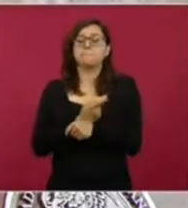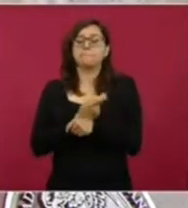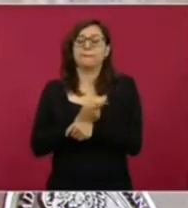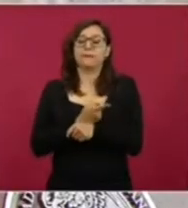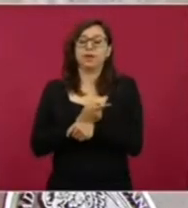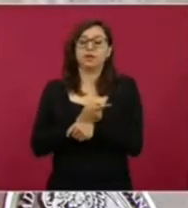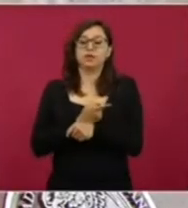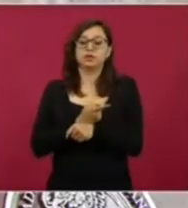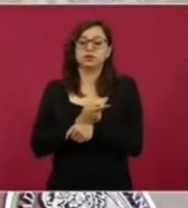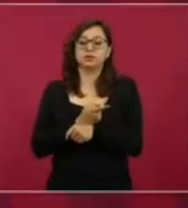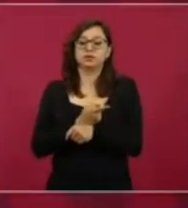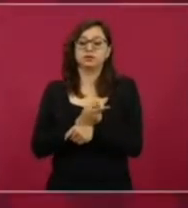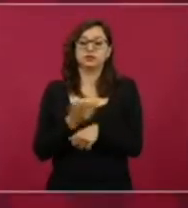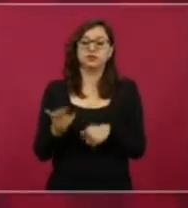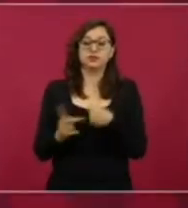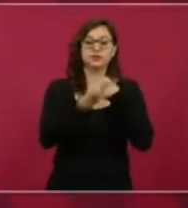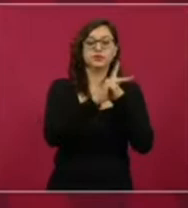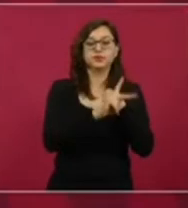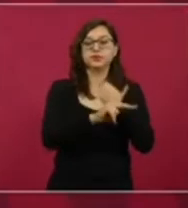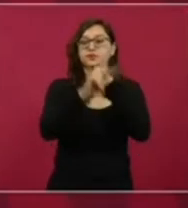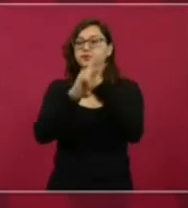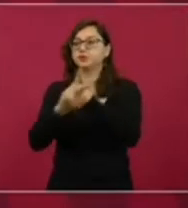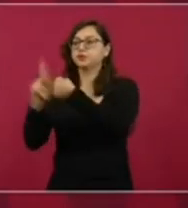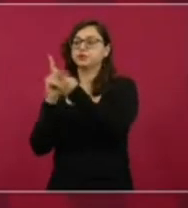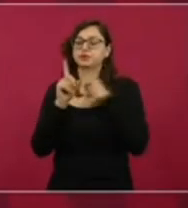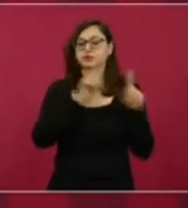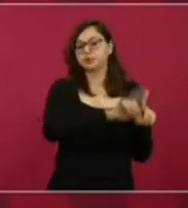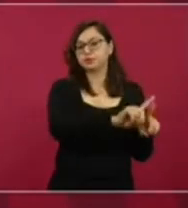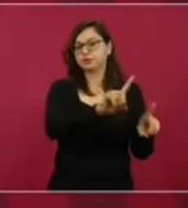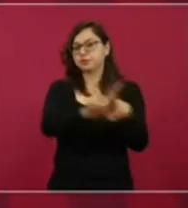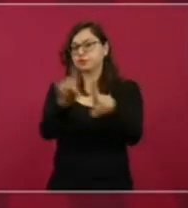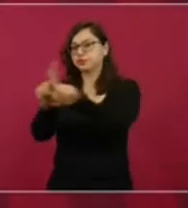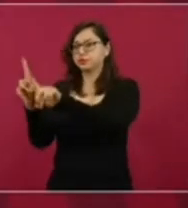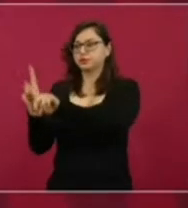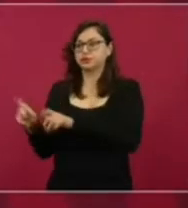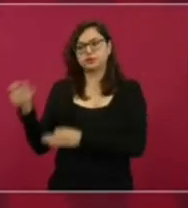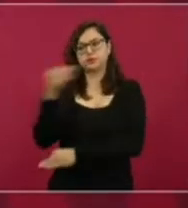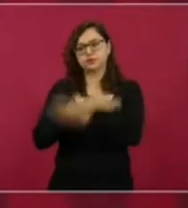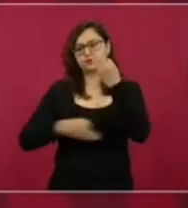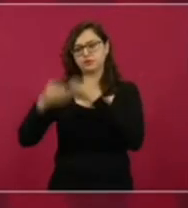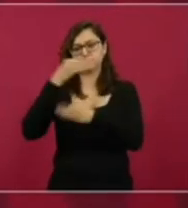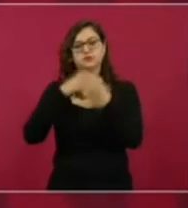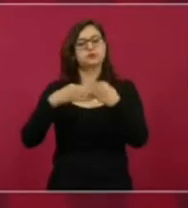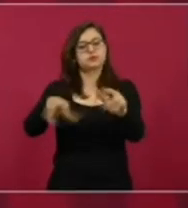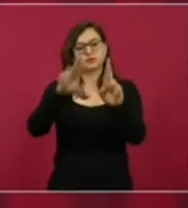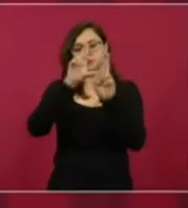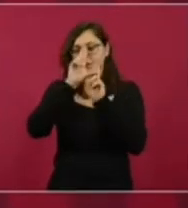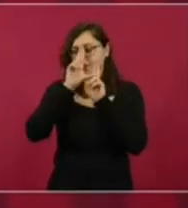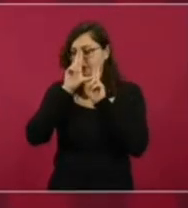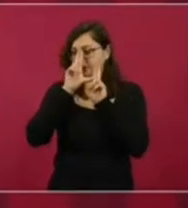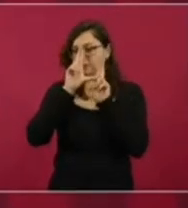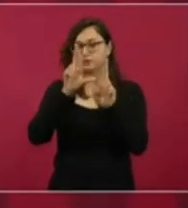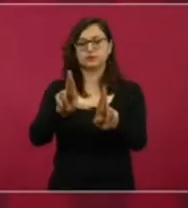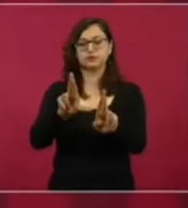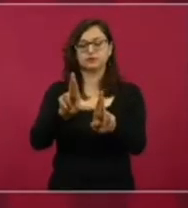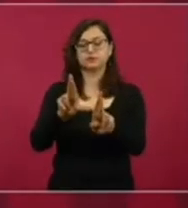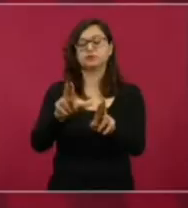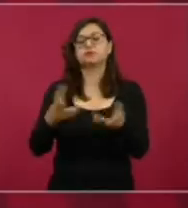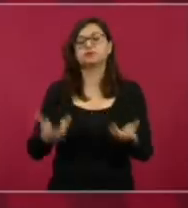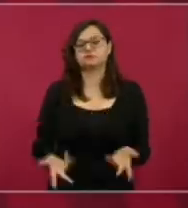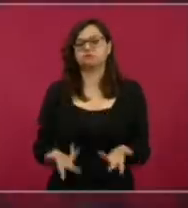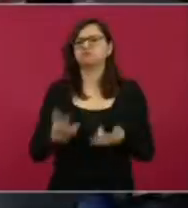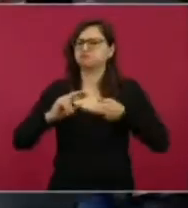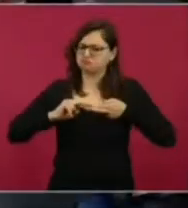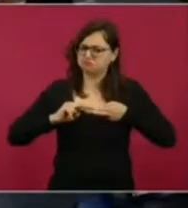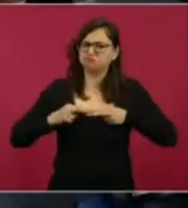países, hemos mantenido